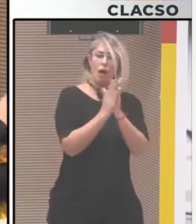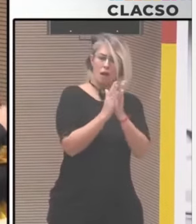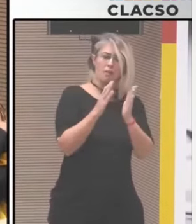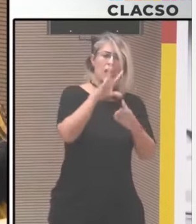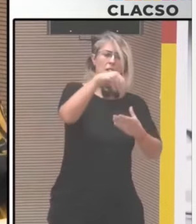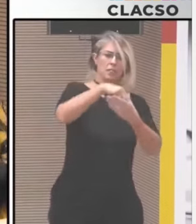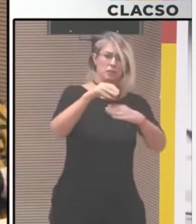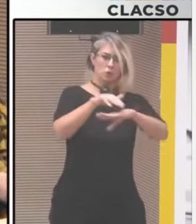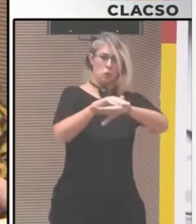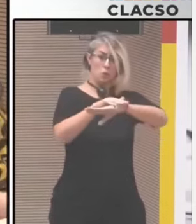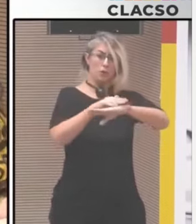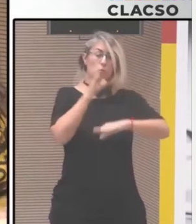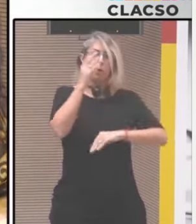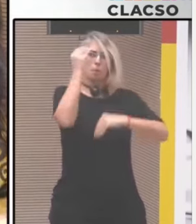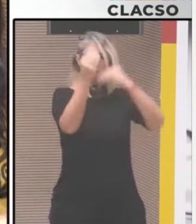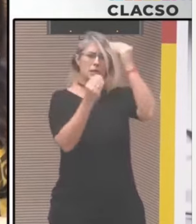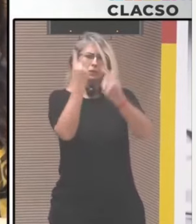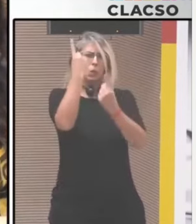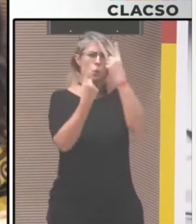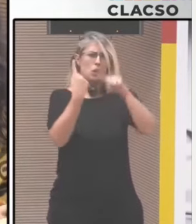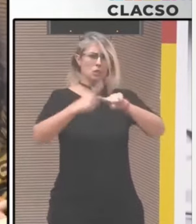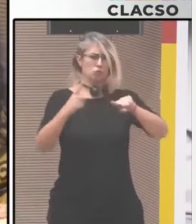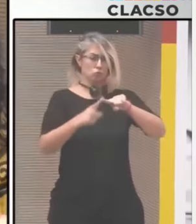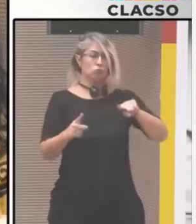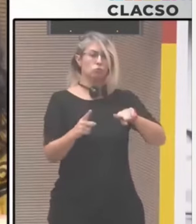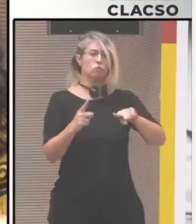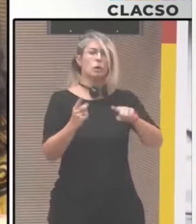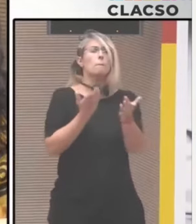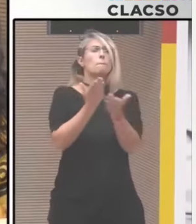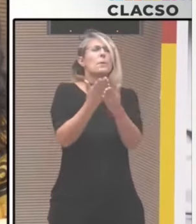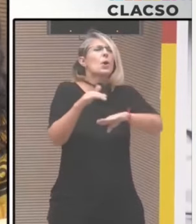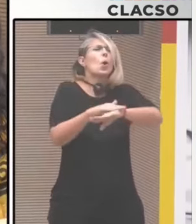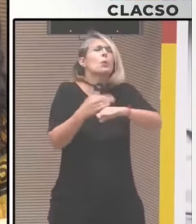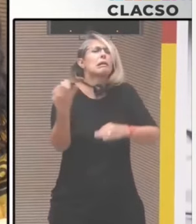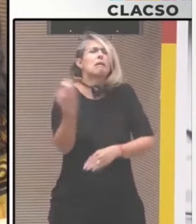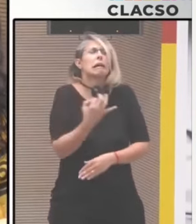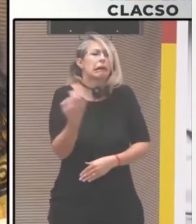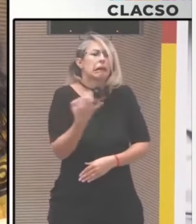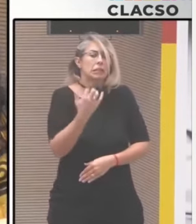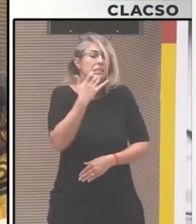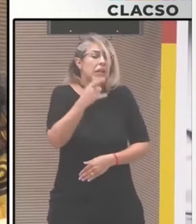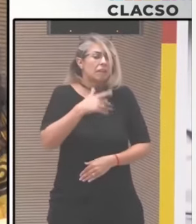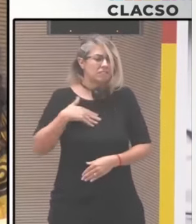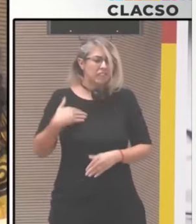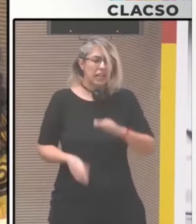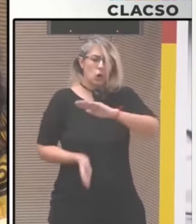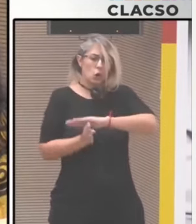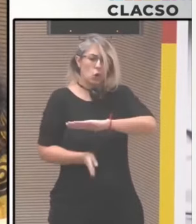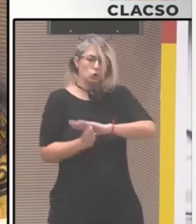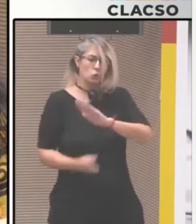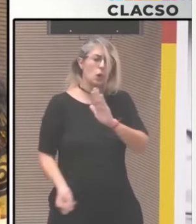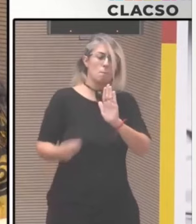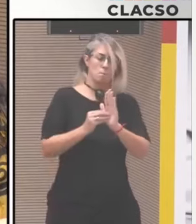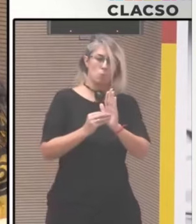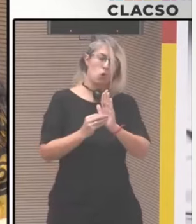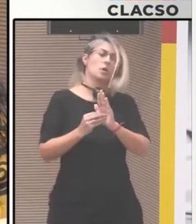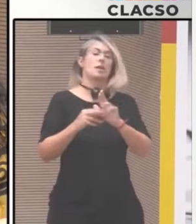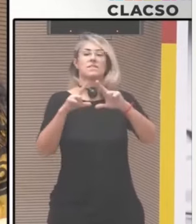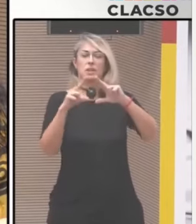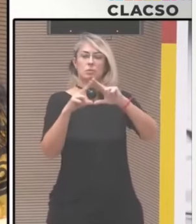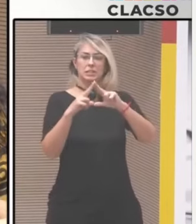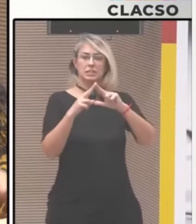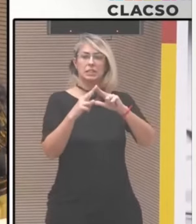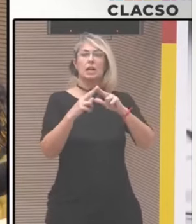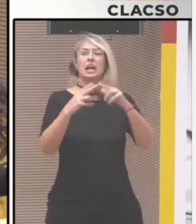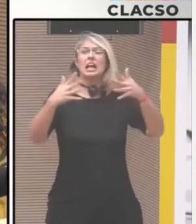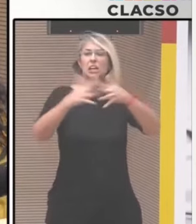encuentro. Claro, absolutamente de eso se trata, ¿verdad? De correrse de esas lógicas y de tratar de trabajar, colaborar